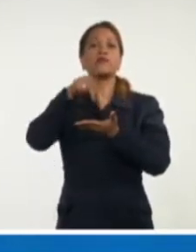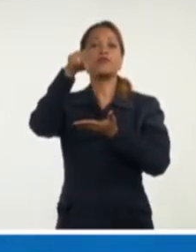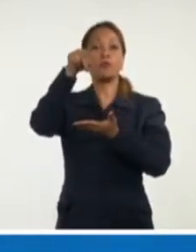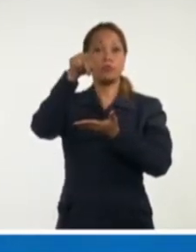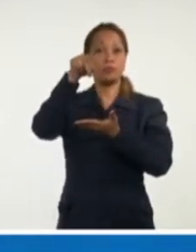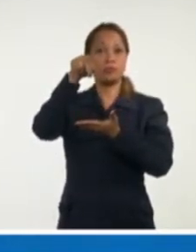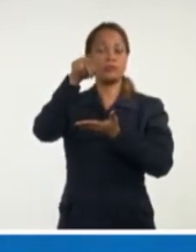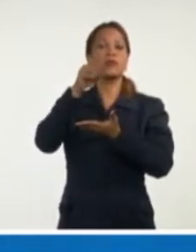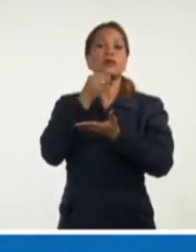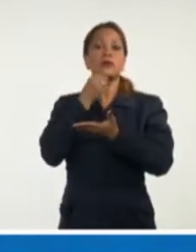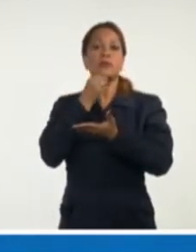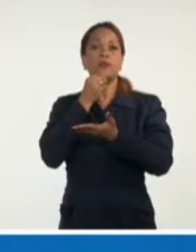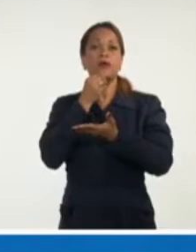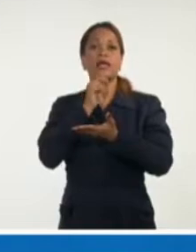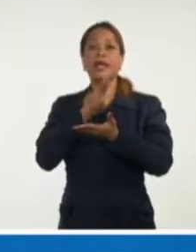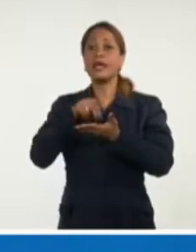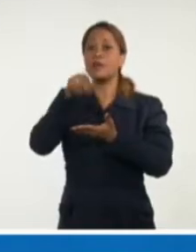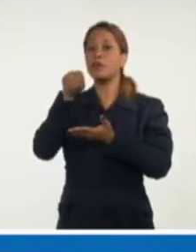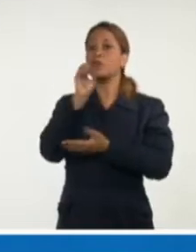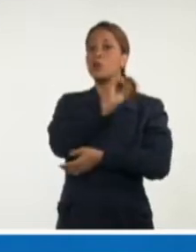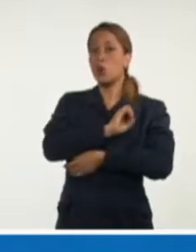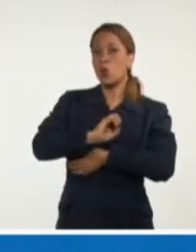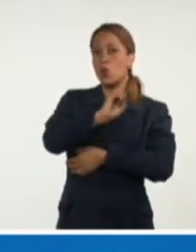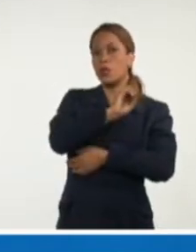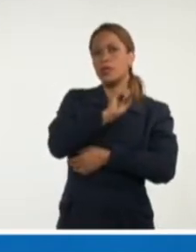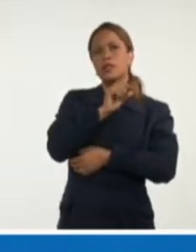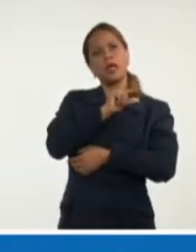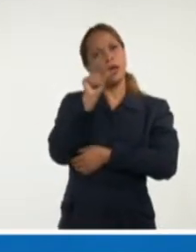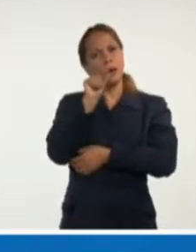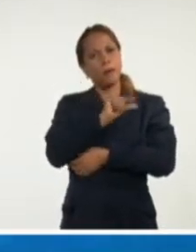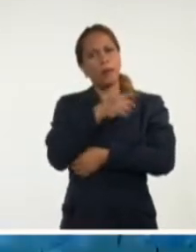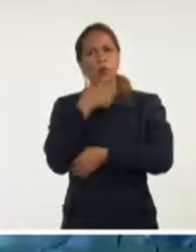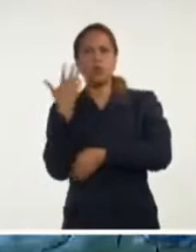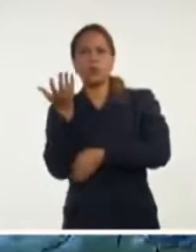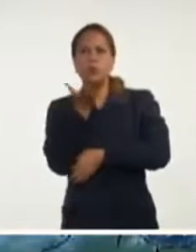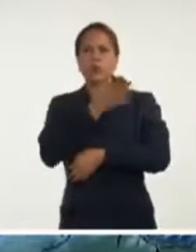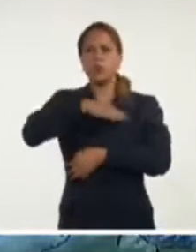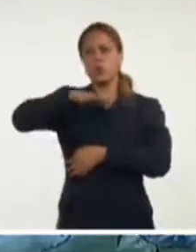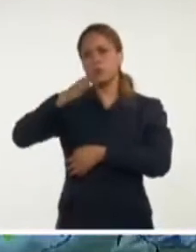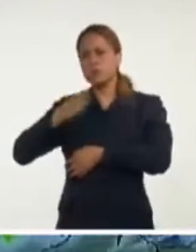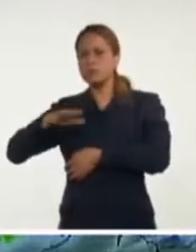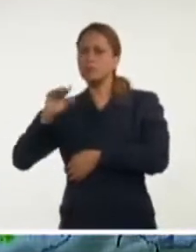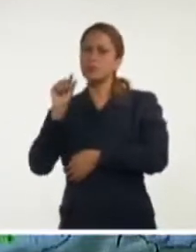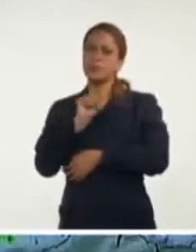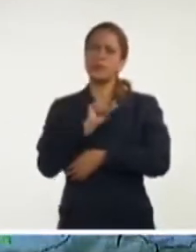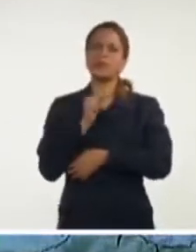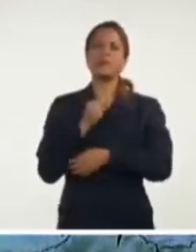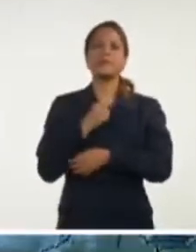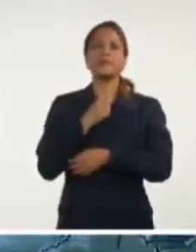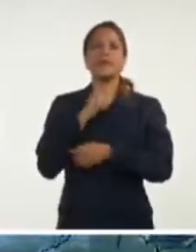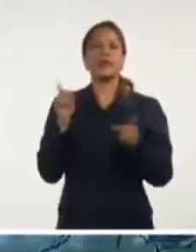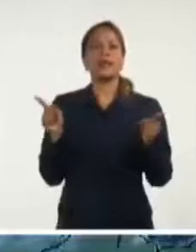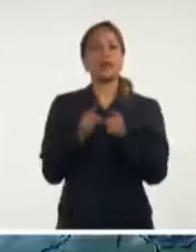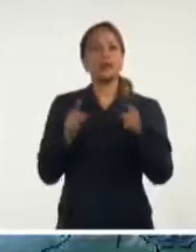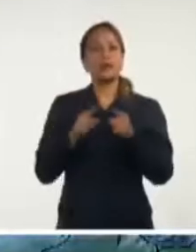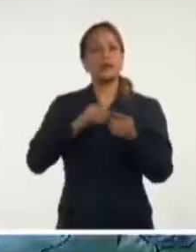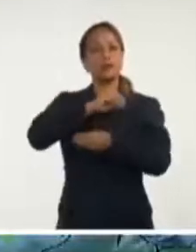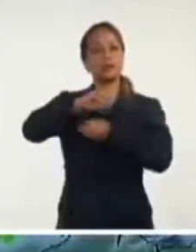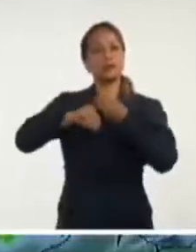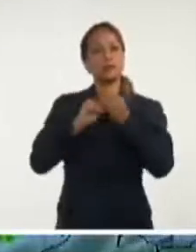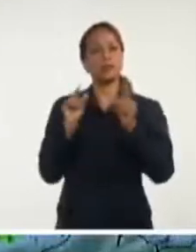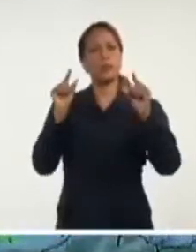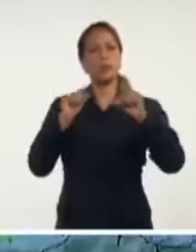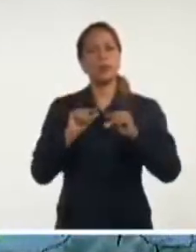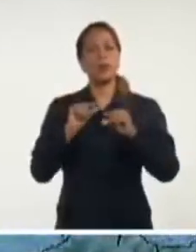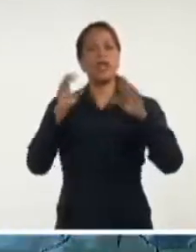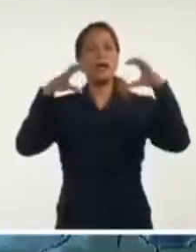oleaje en el litoral norte-oriental, poco oleaje en el resto de los litorales. En resumen, poco cambio en las condiciones meteorológicas. La lluvia de tarde